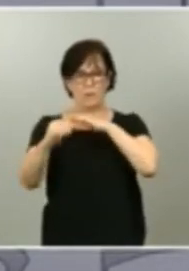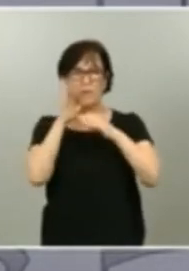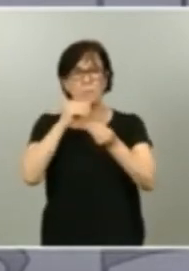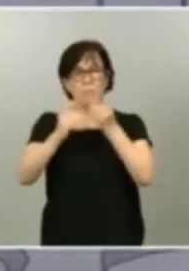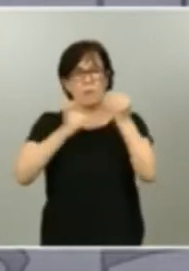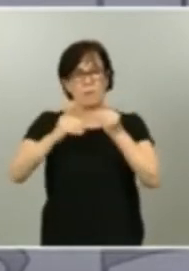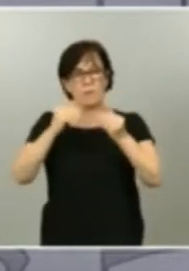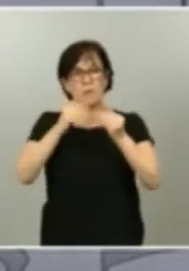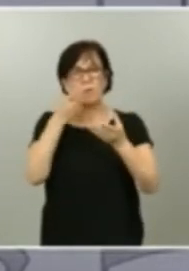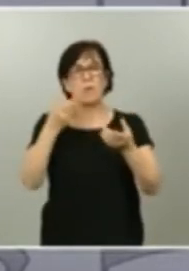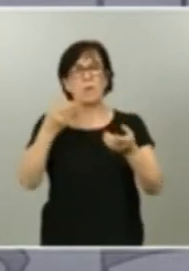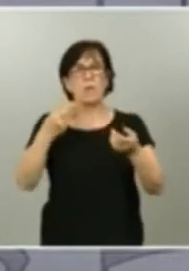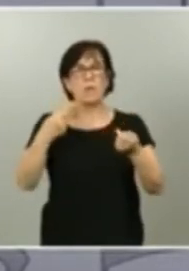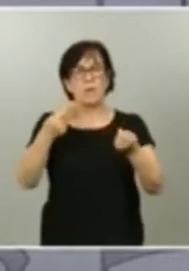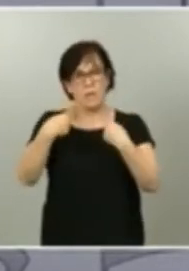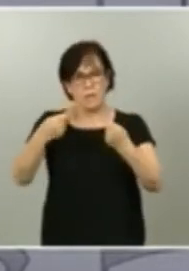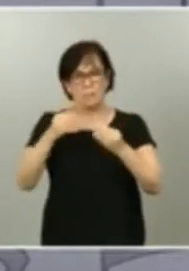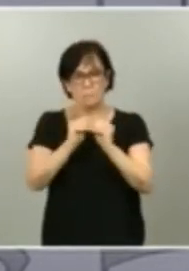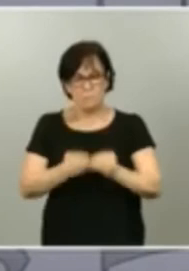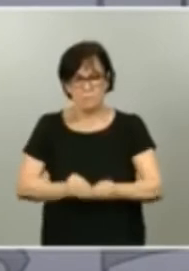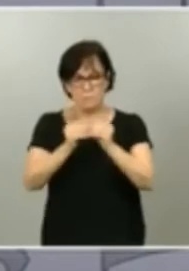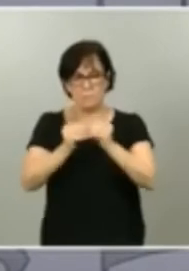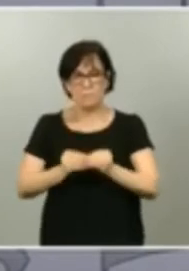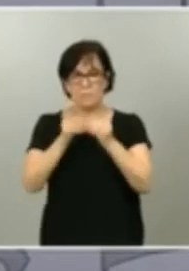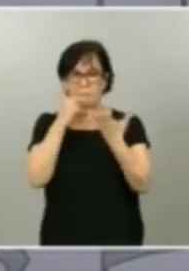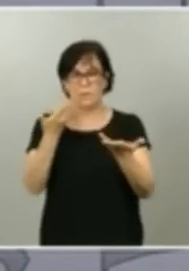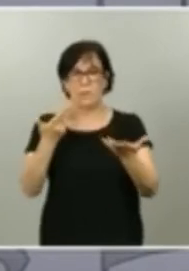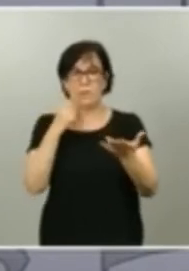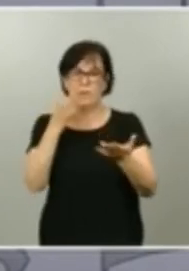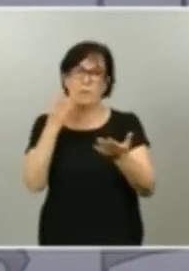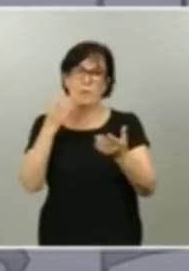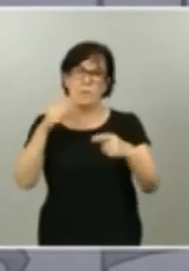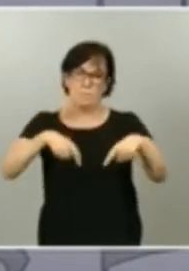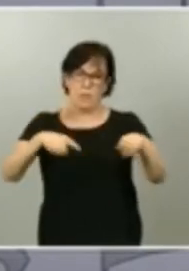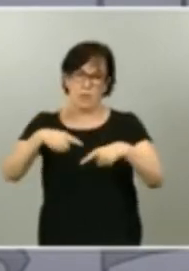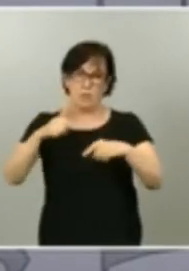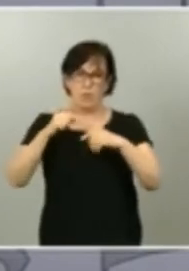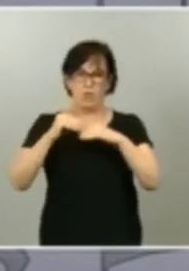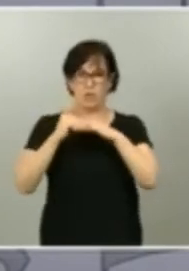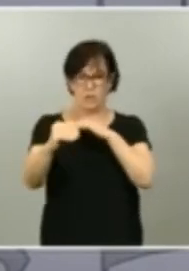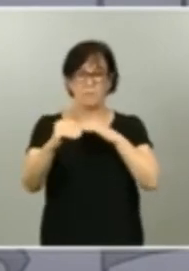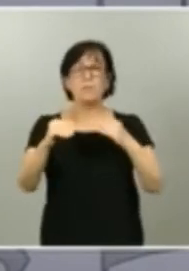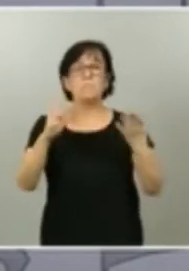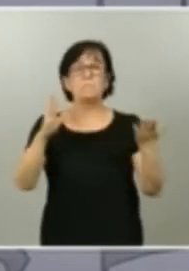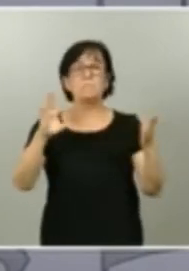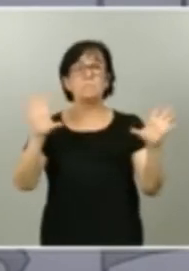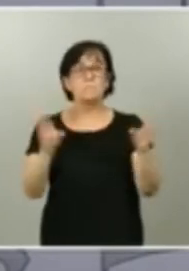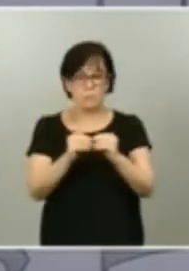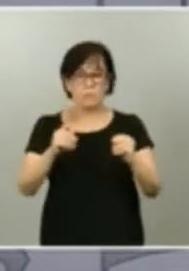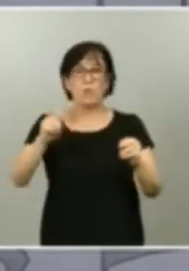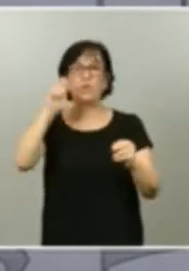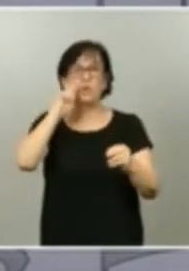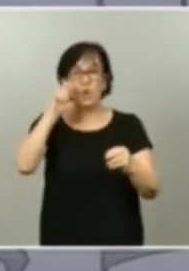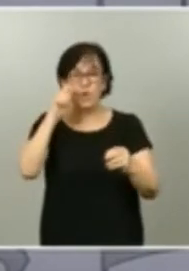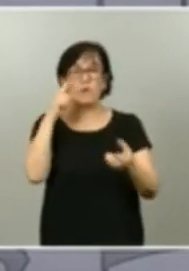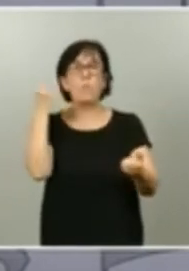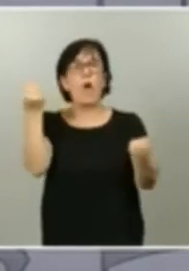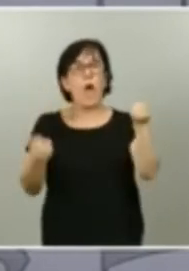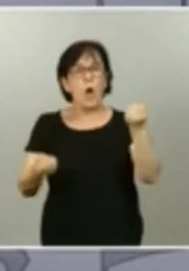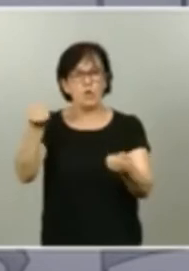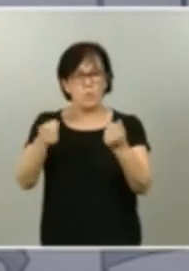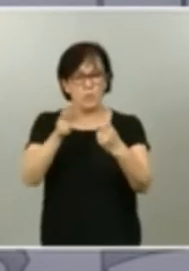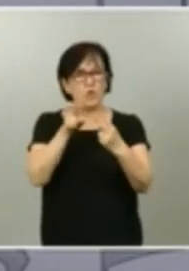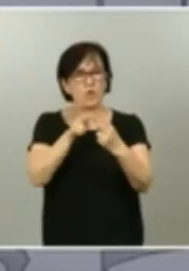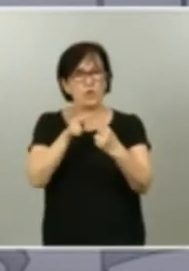de este tipo de vehículos sostenible. En consecuencia turismo y automoción han sido duramente